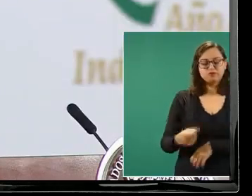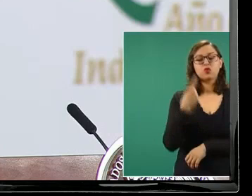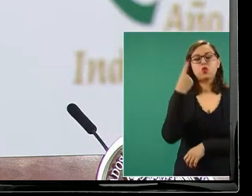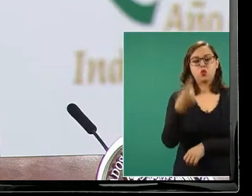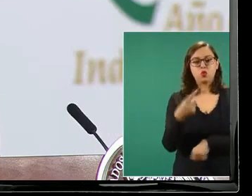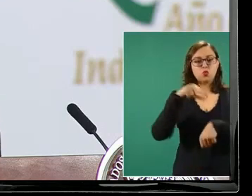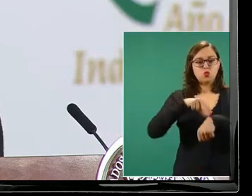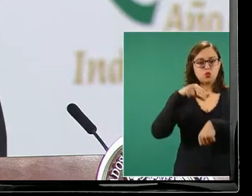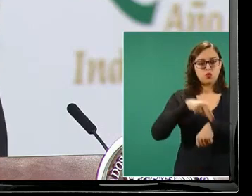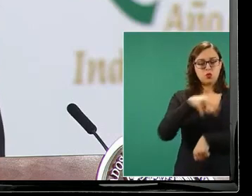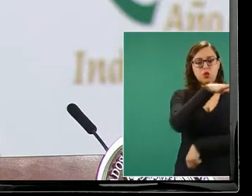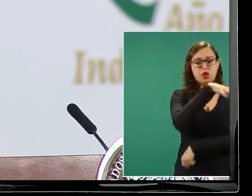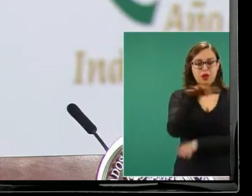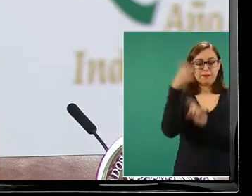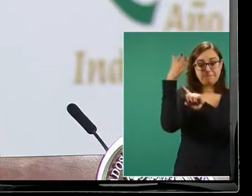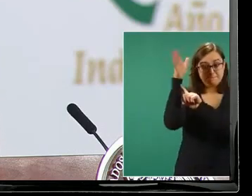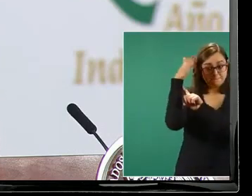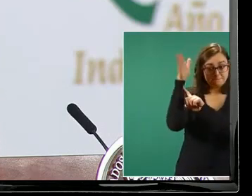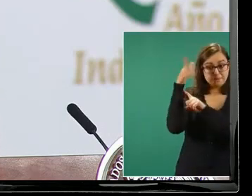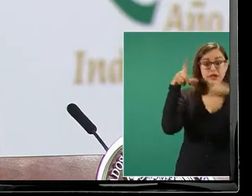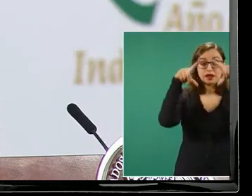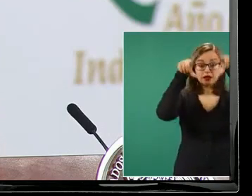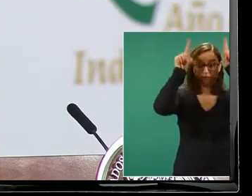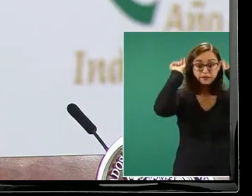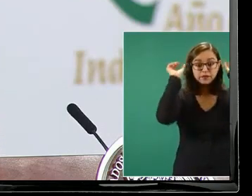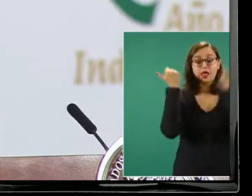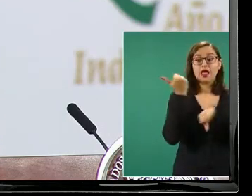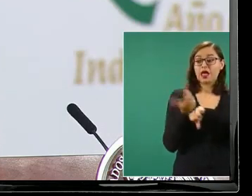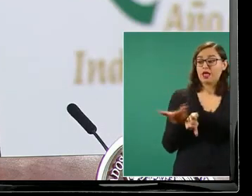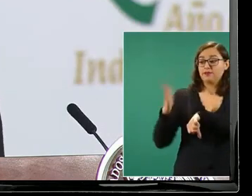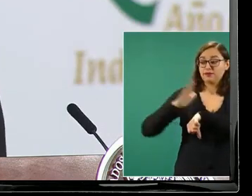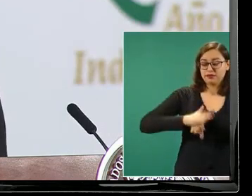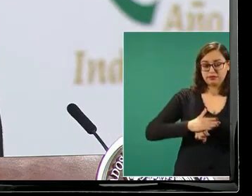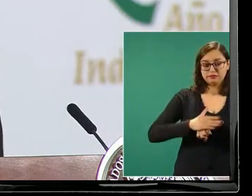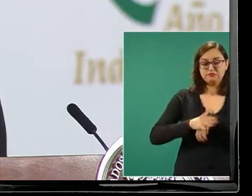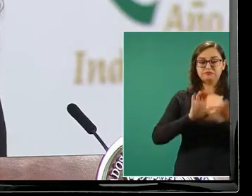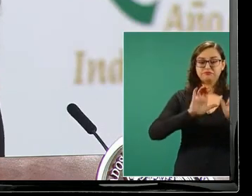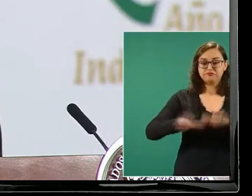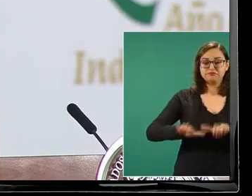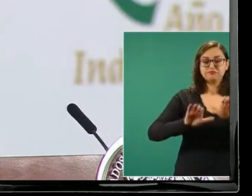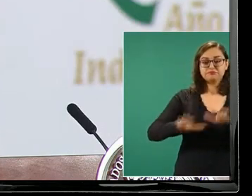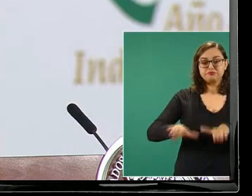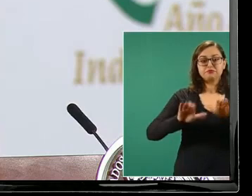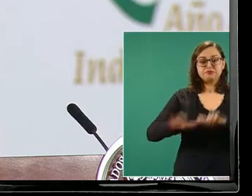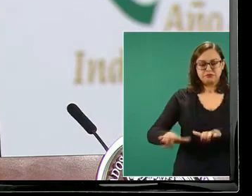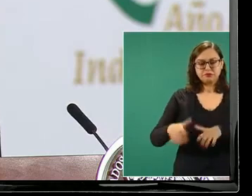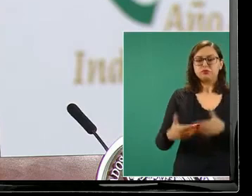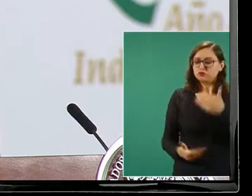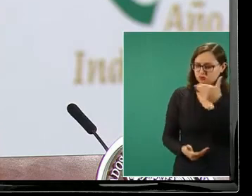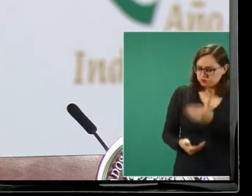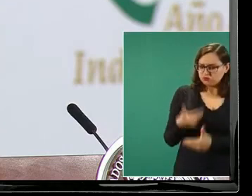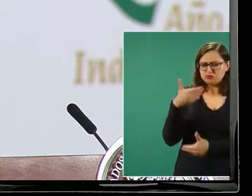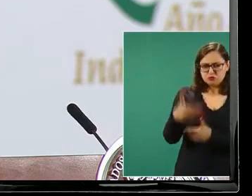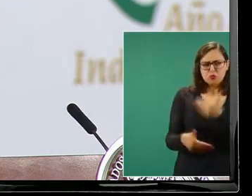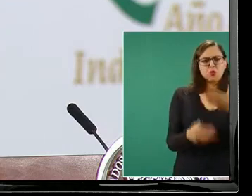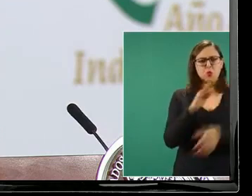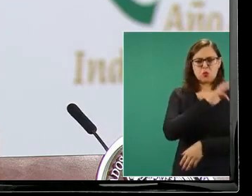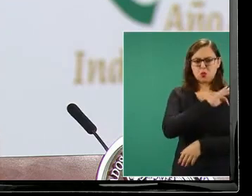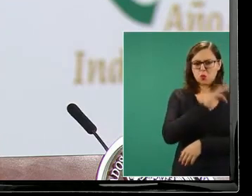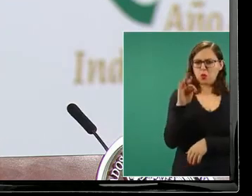paramédico enfermería y administrativo aunque sigue abierto el proceso de contratar personal